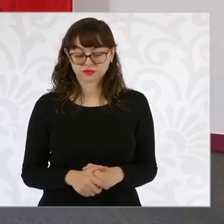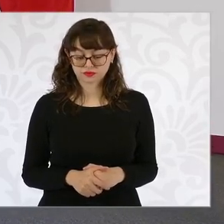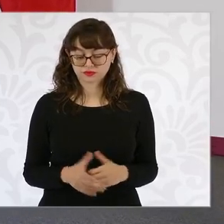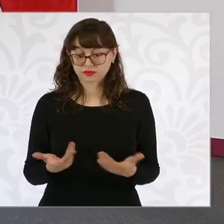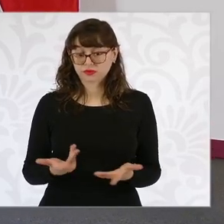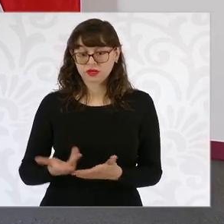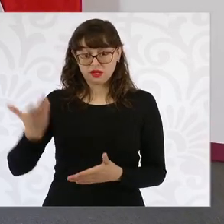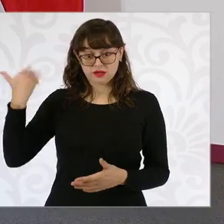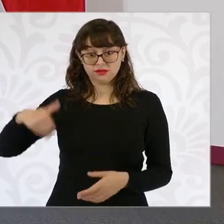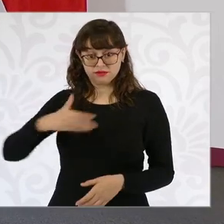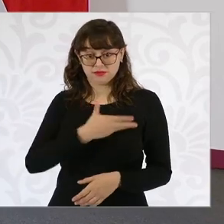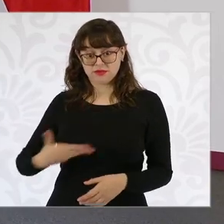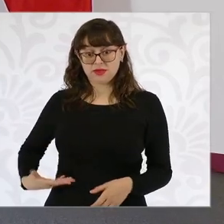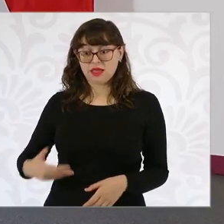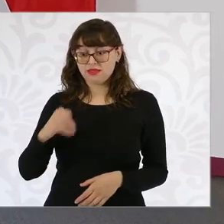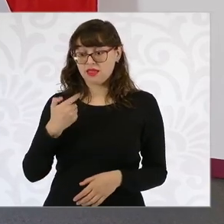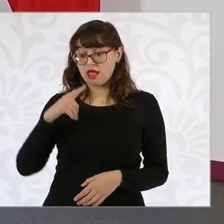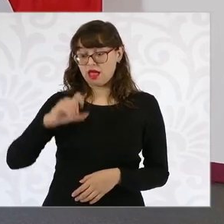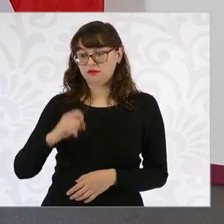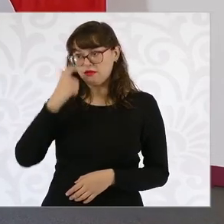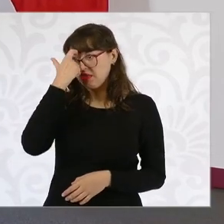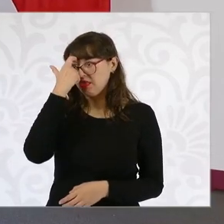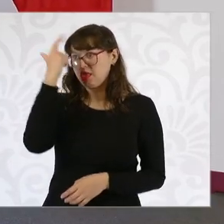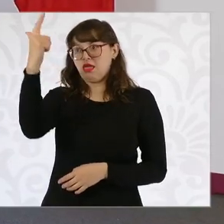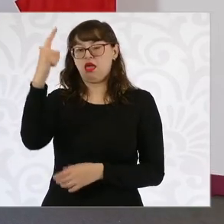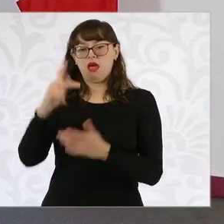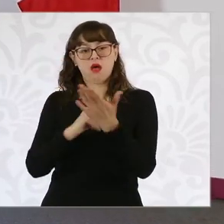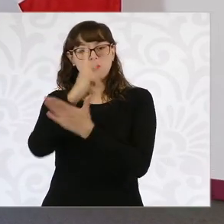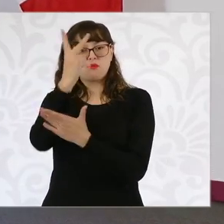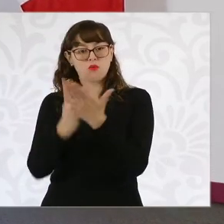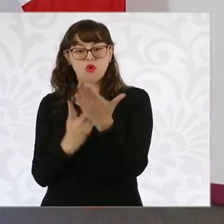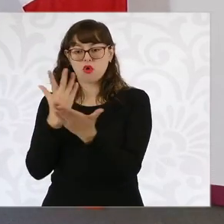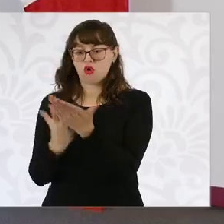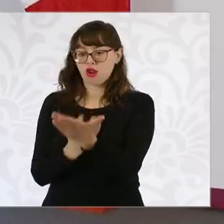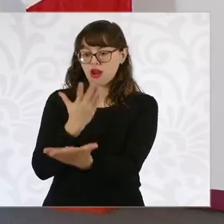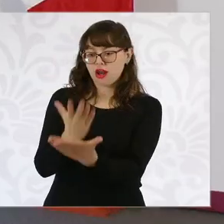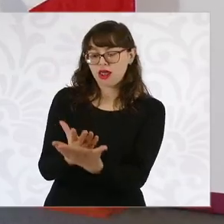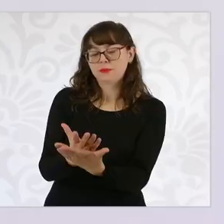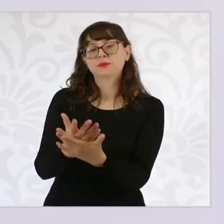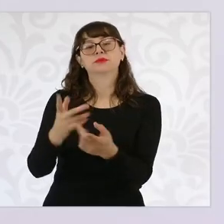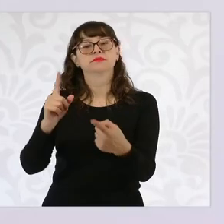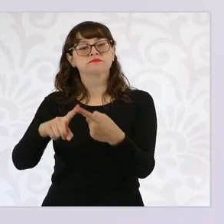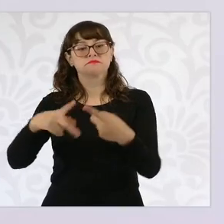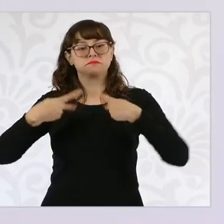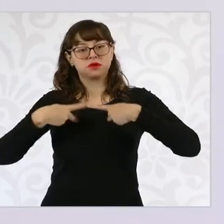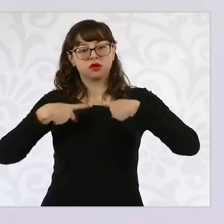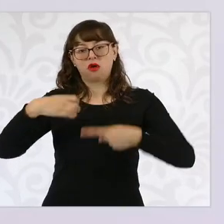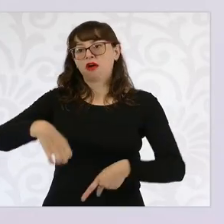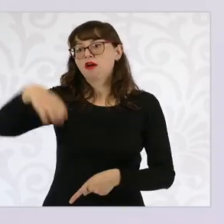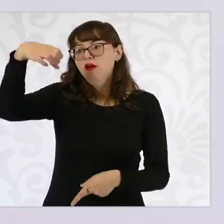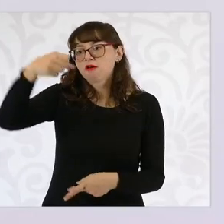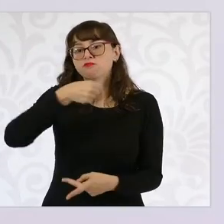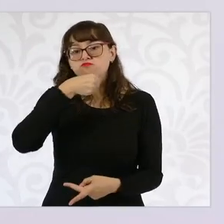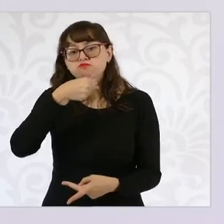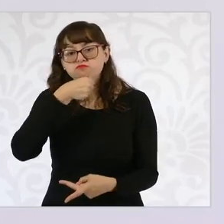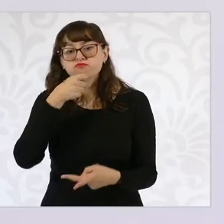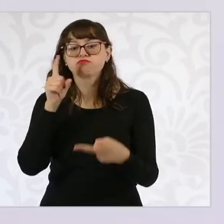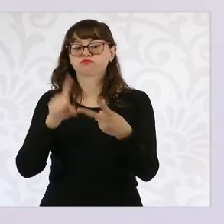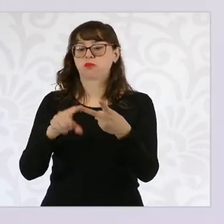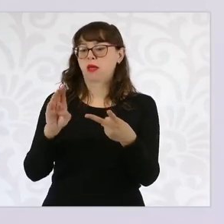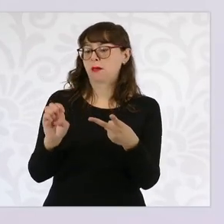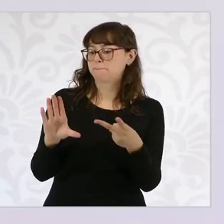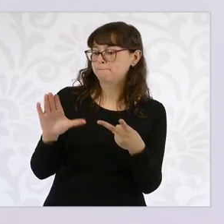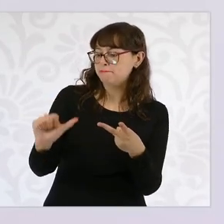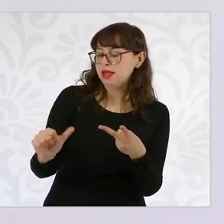el presidente Andrés Manuel López Obrador, pensión universal adulto mayor, las becas a